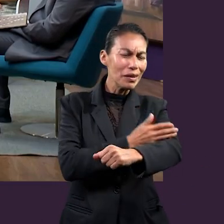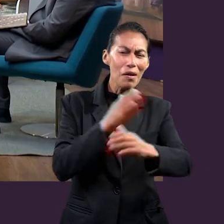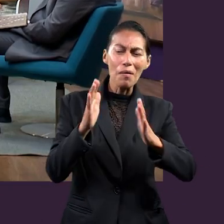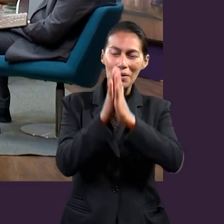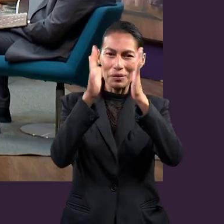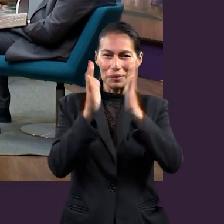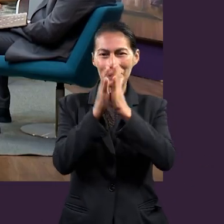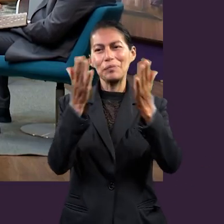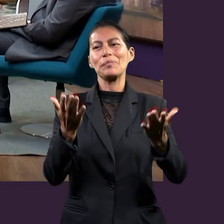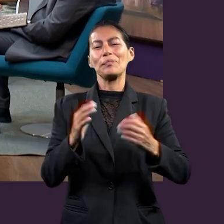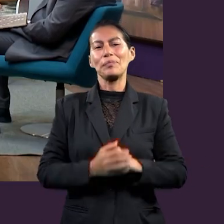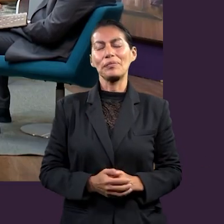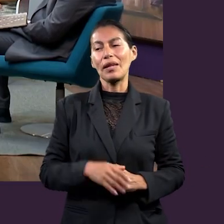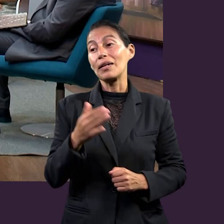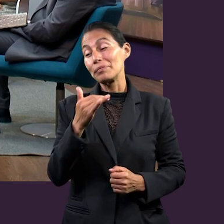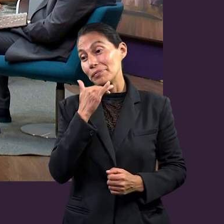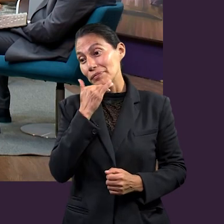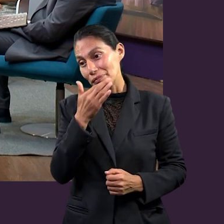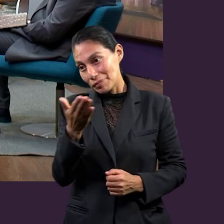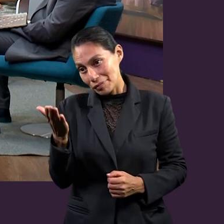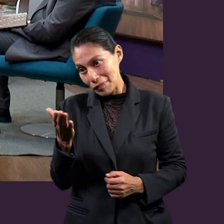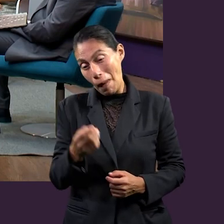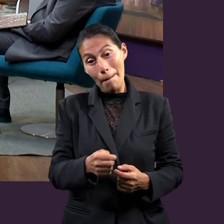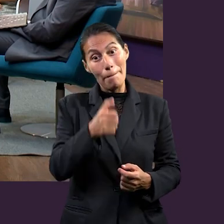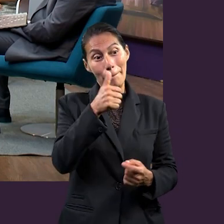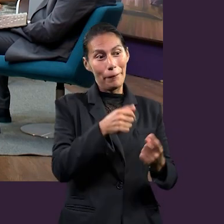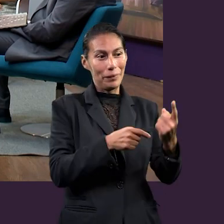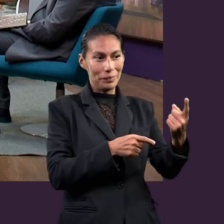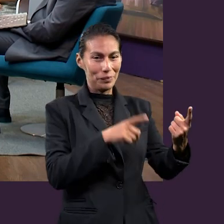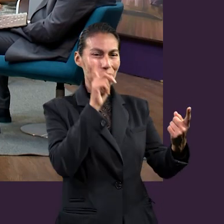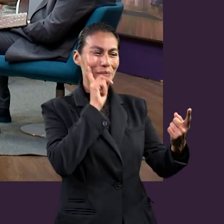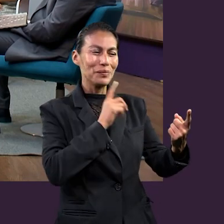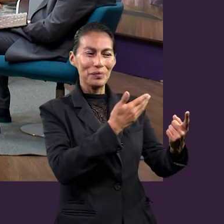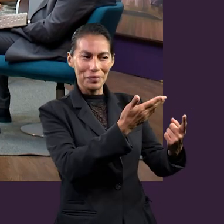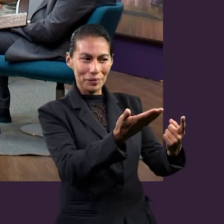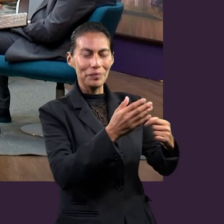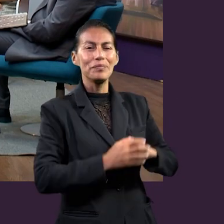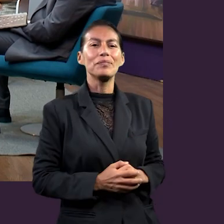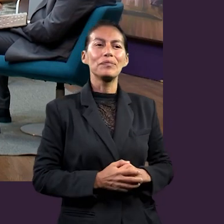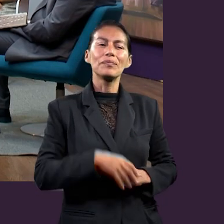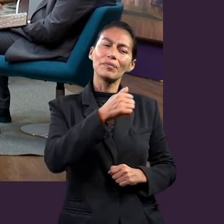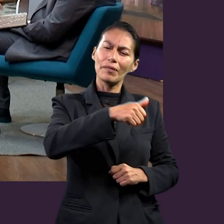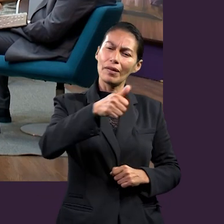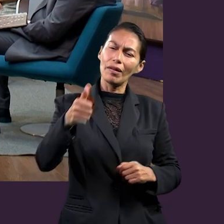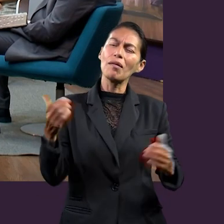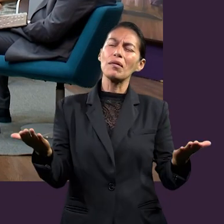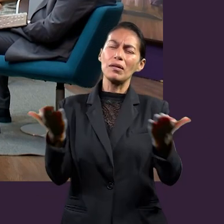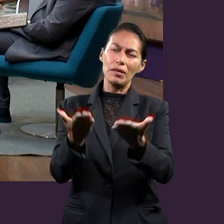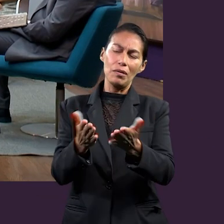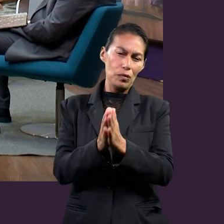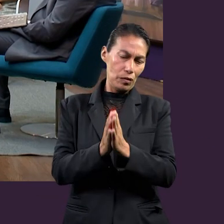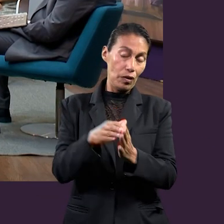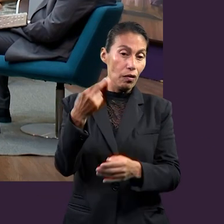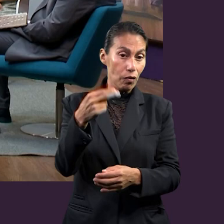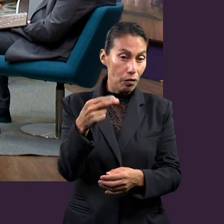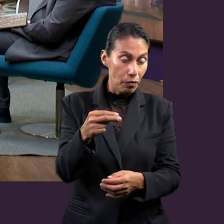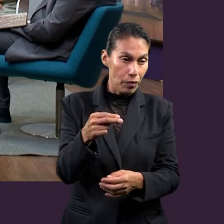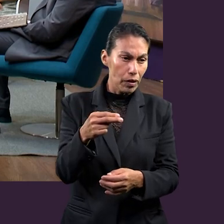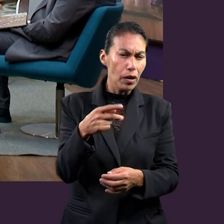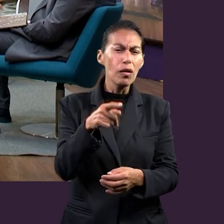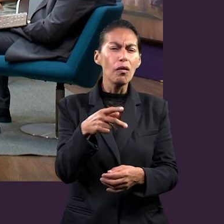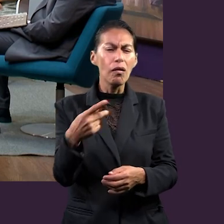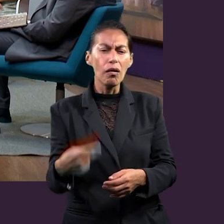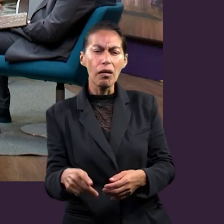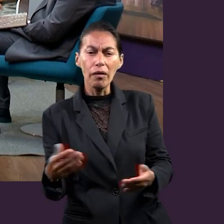gracias por participar. Y discúlpenme, caballeros, primero las damas, y cada uno se va a presentar, bueno, tu